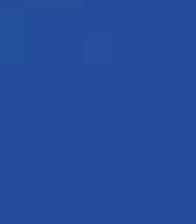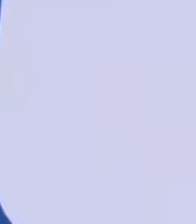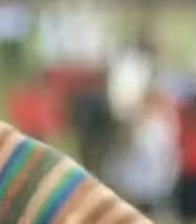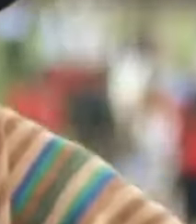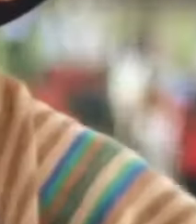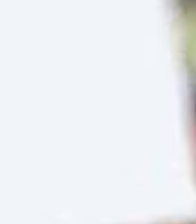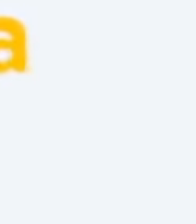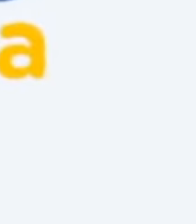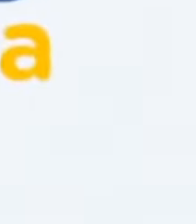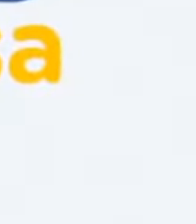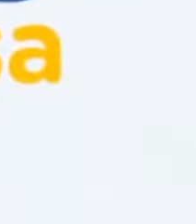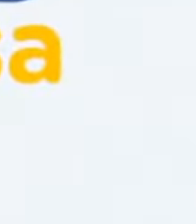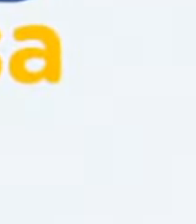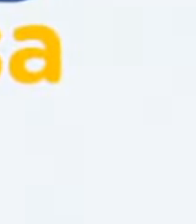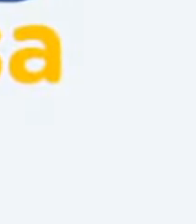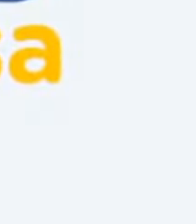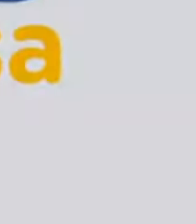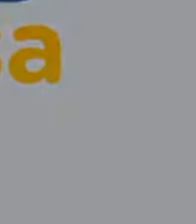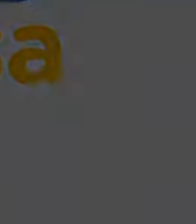Contigo.